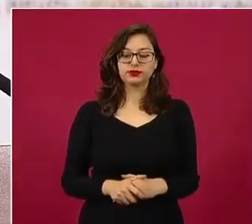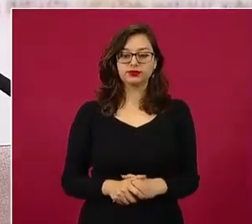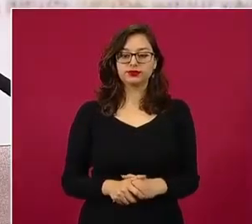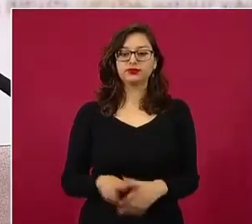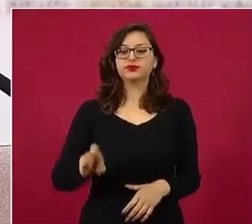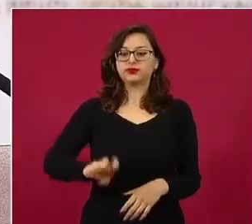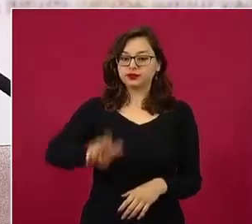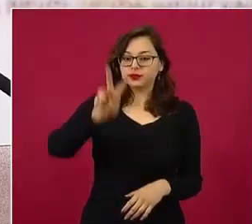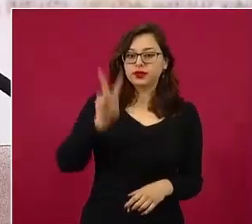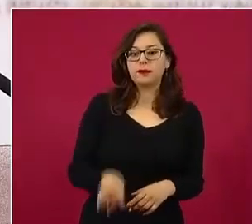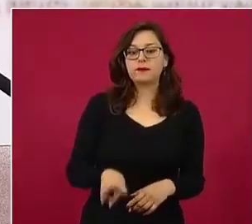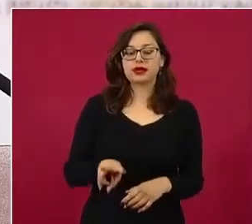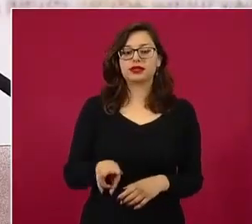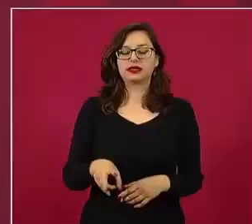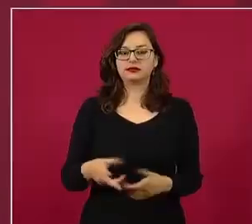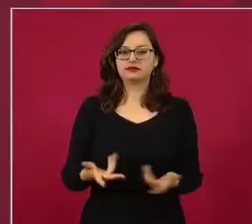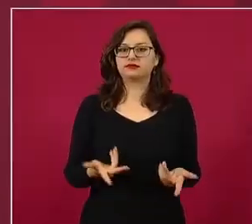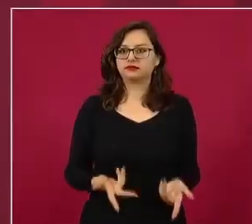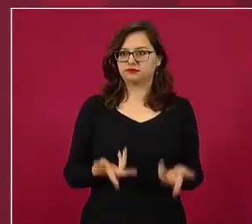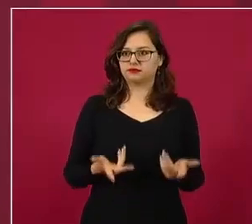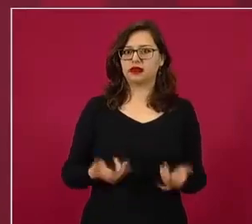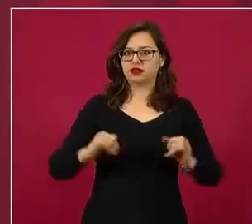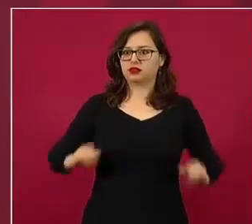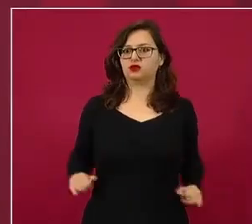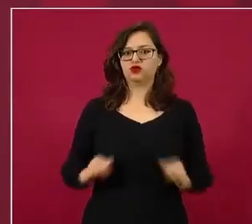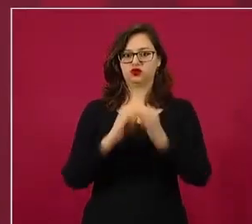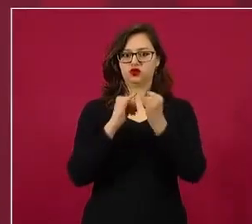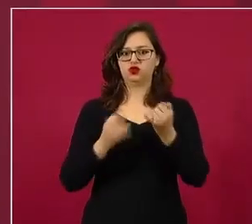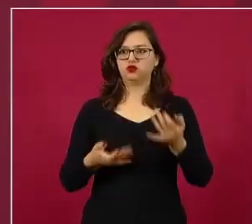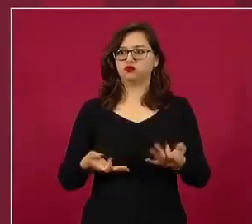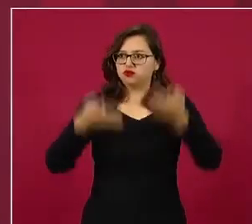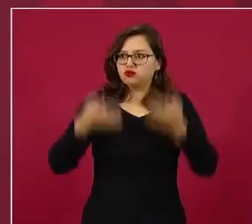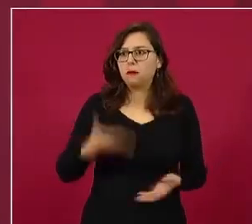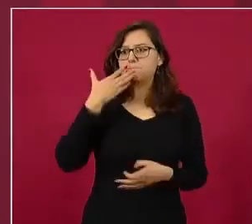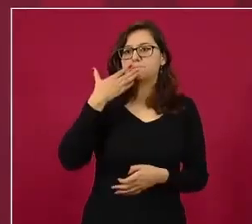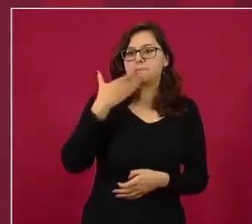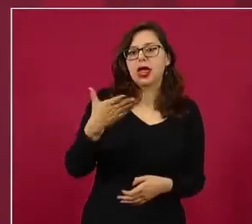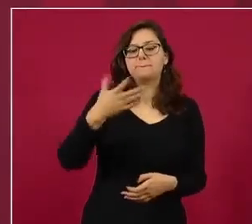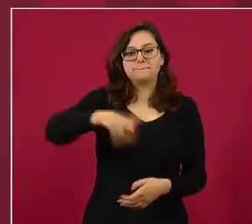verdaderos jueces y que además no cueste tanto,